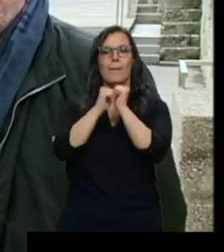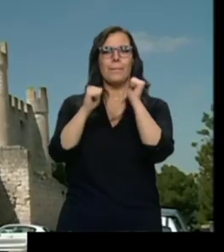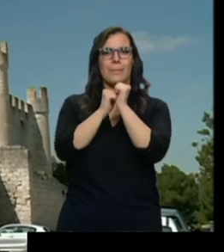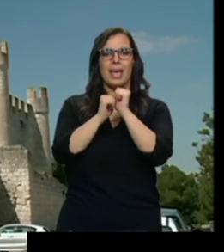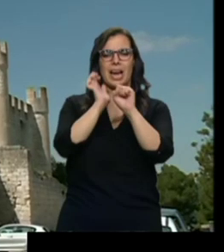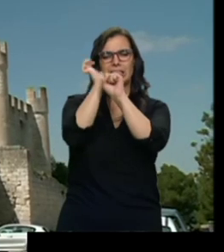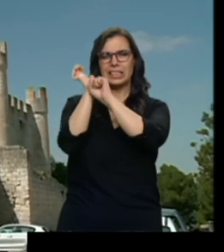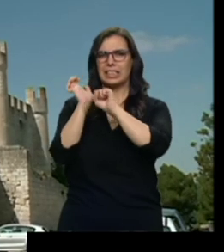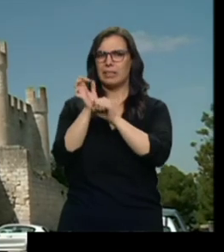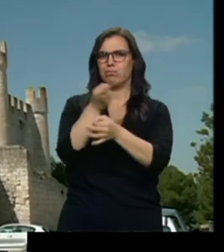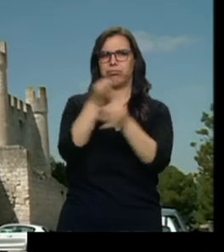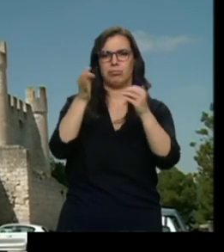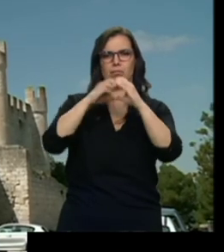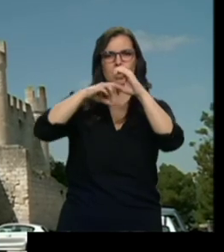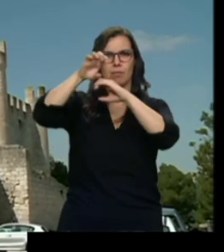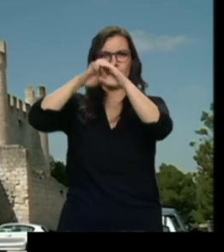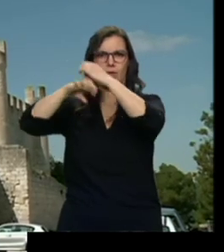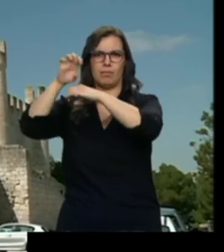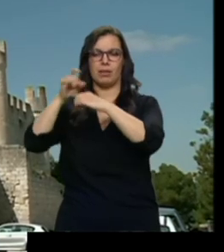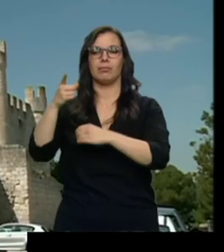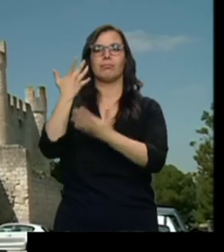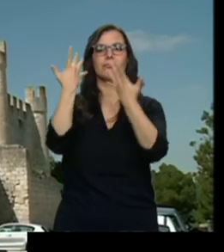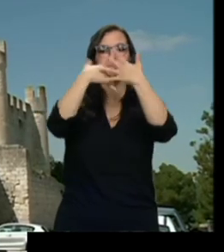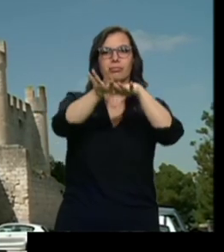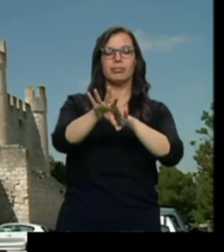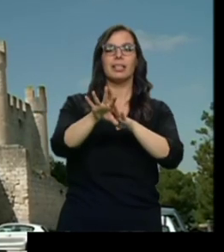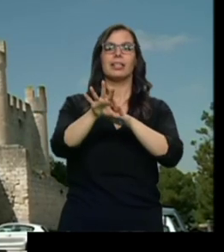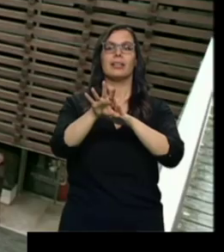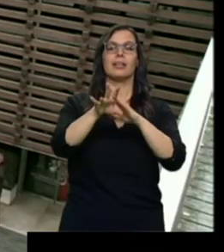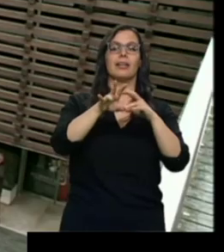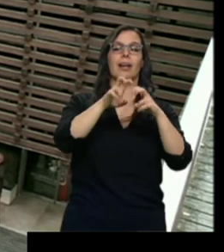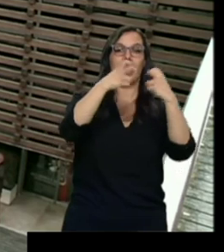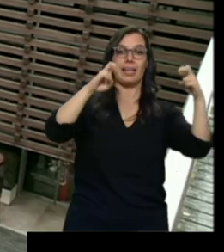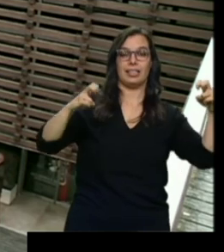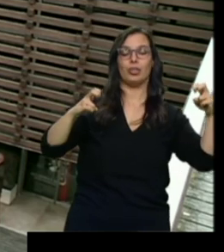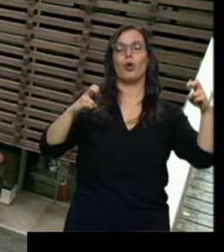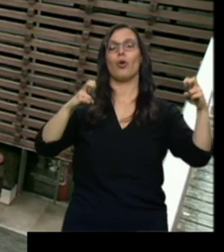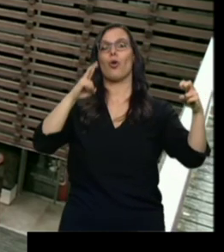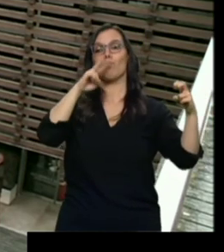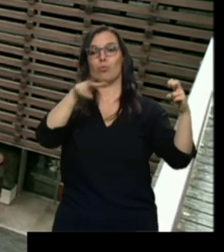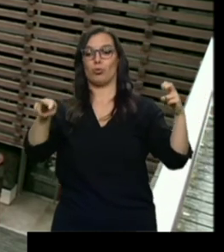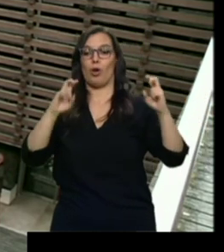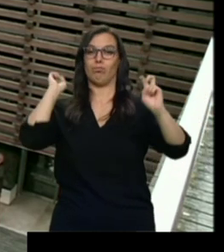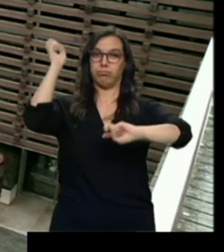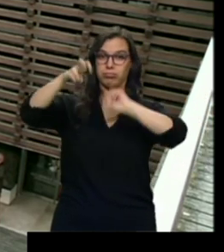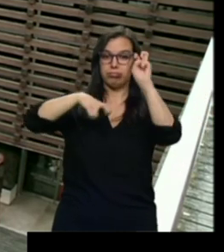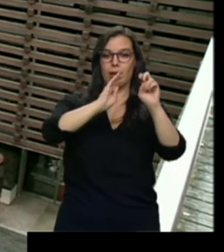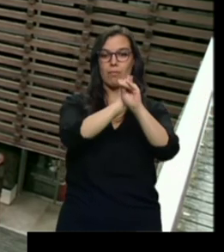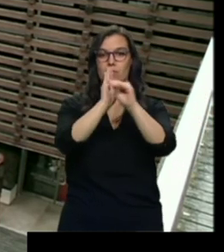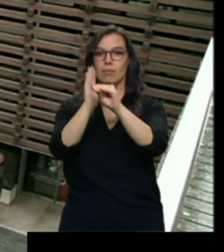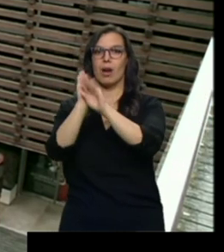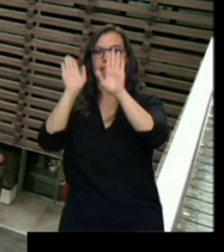No fue fácil maridar el castillo y el museo. La rehabilitación consiguió integrar en el patio central la